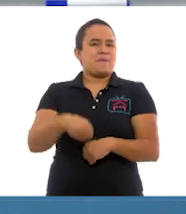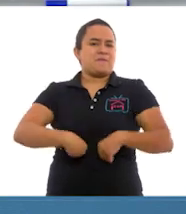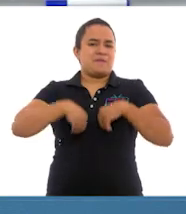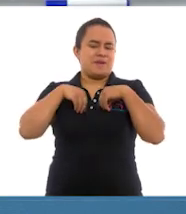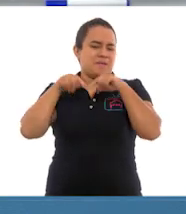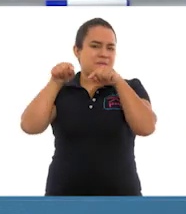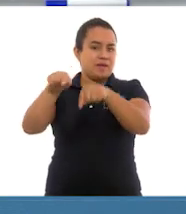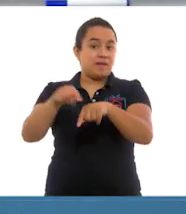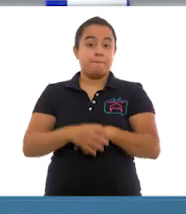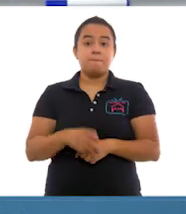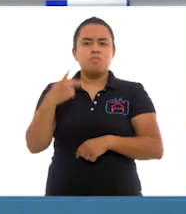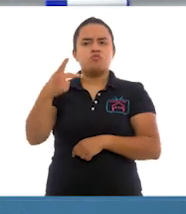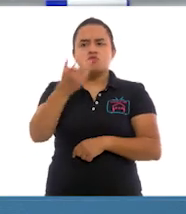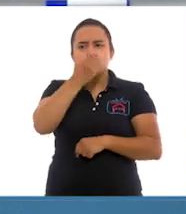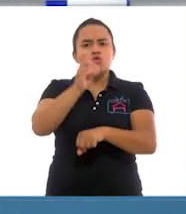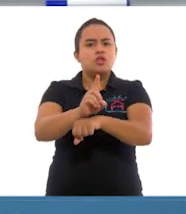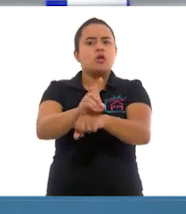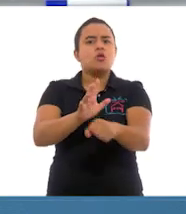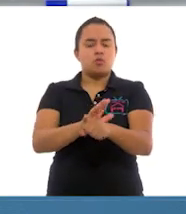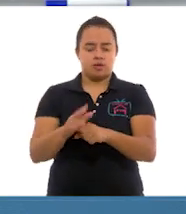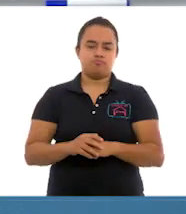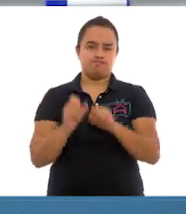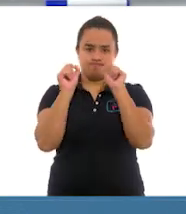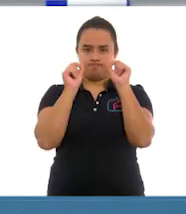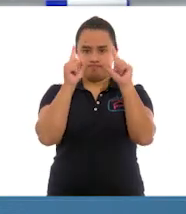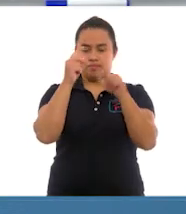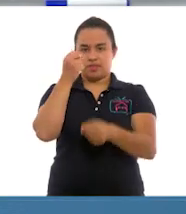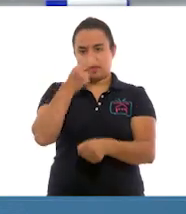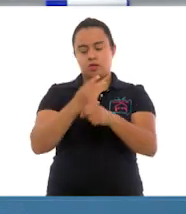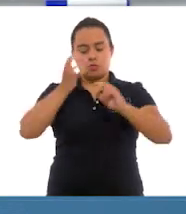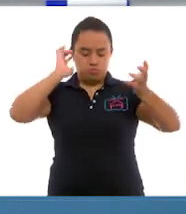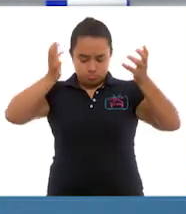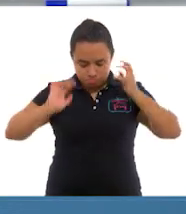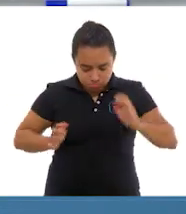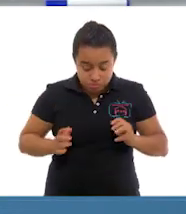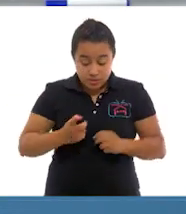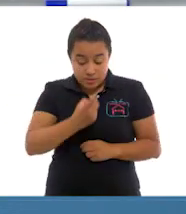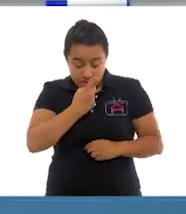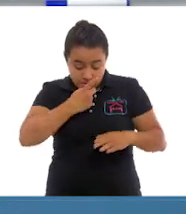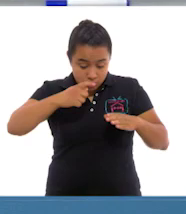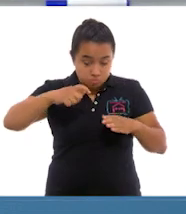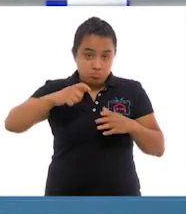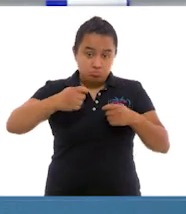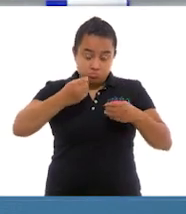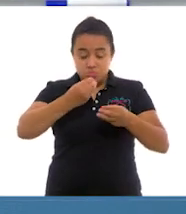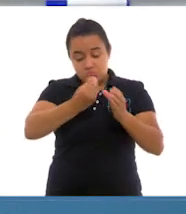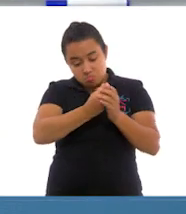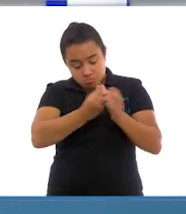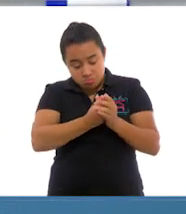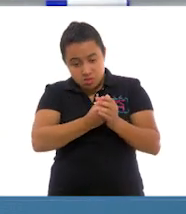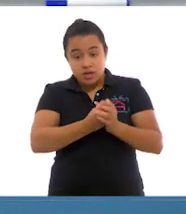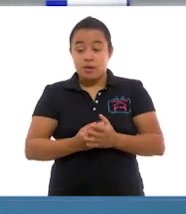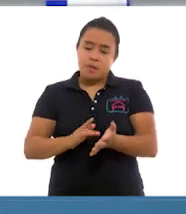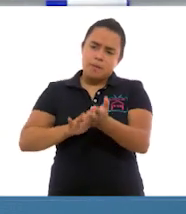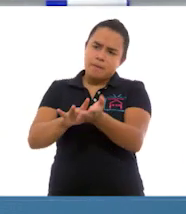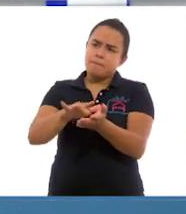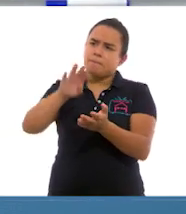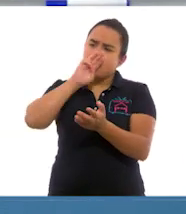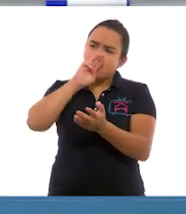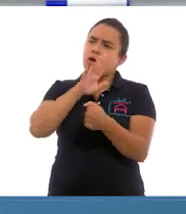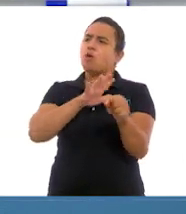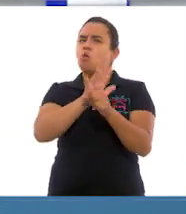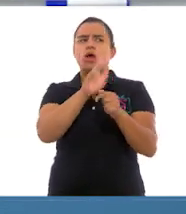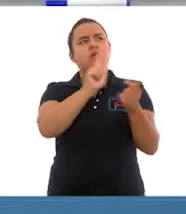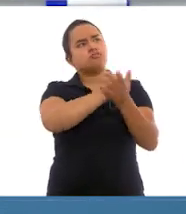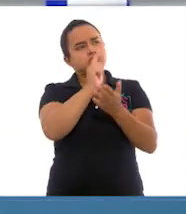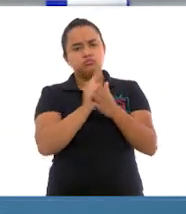Su rutina de todos los días es levantarse temprano, bañarse, desayunar, tomar clases, apoyar a su mamá con los quehaceres de